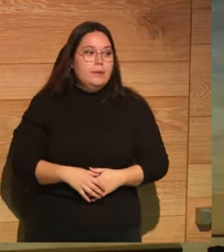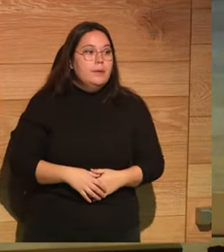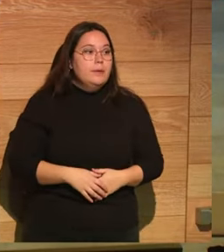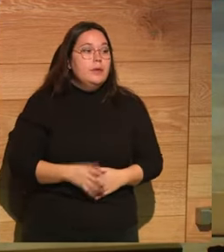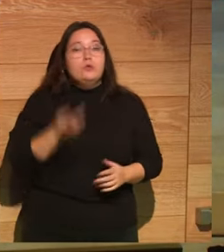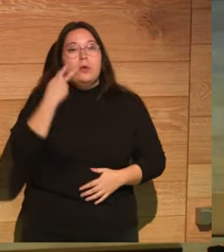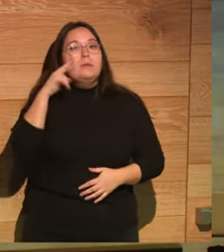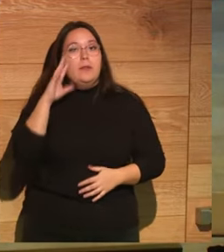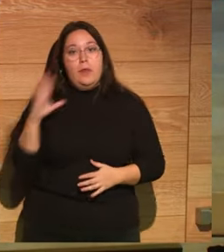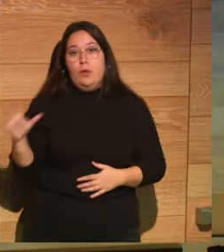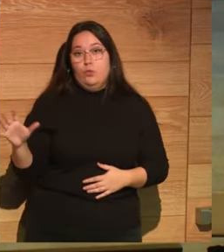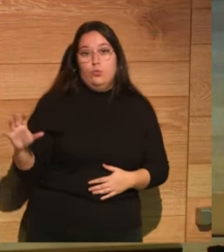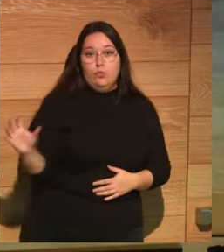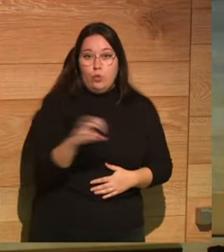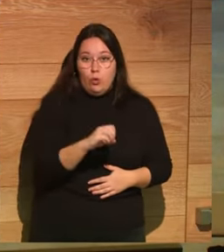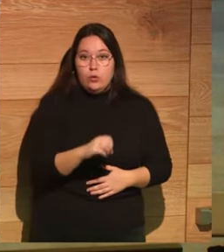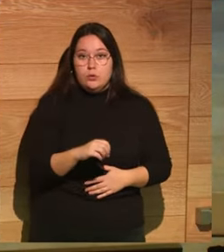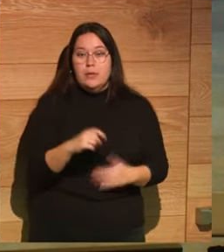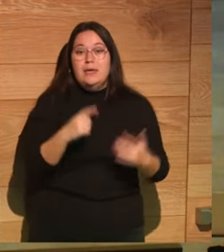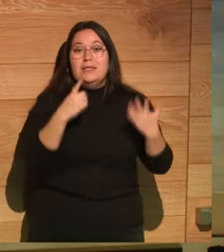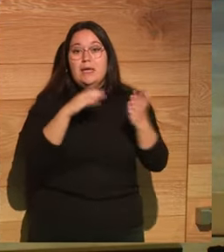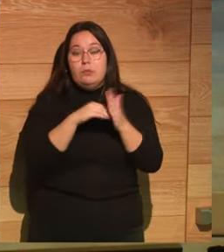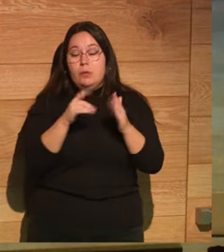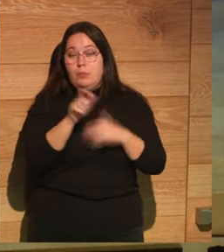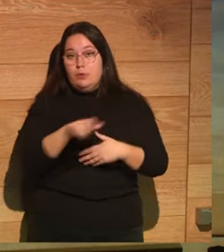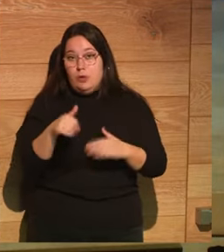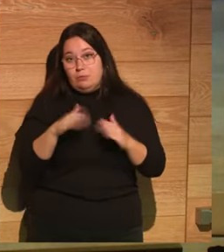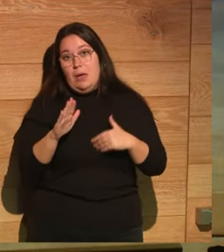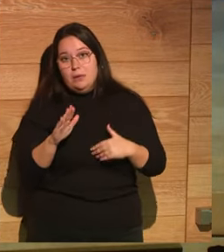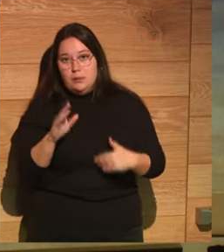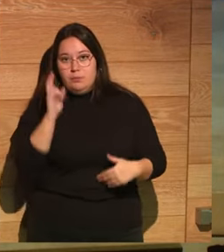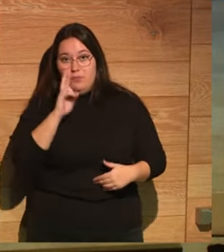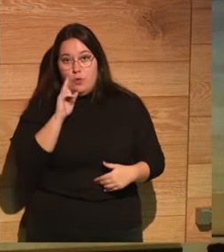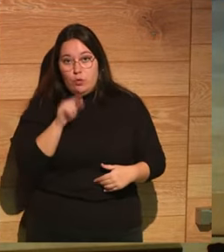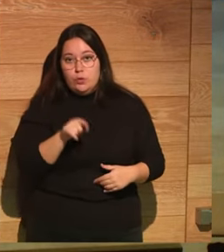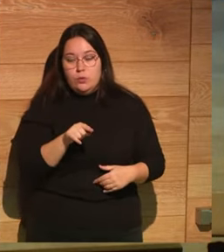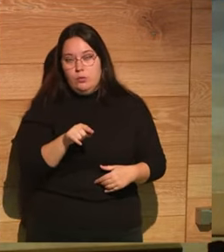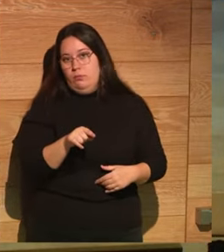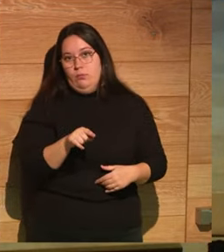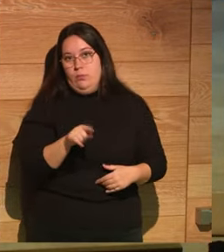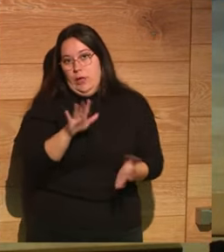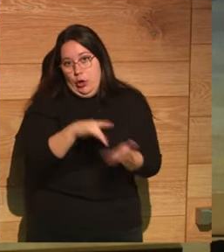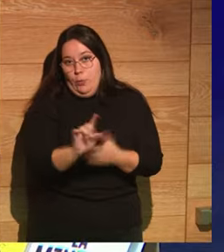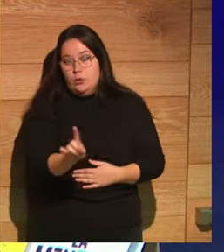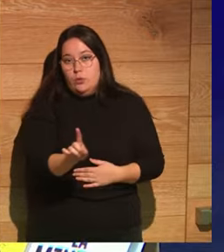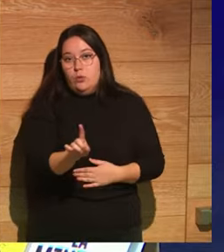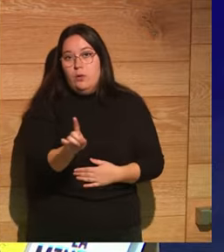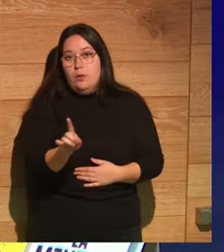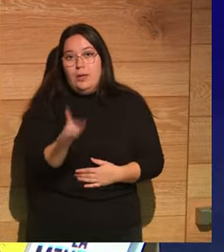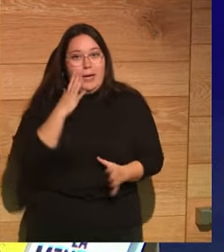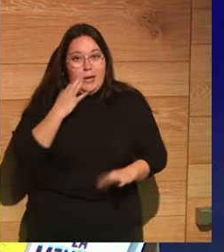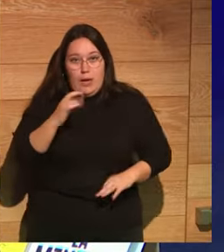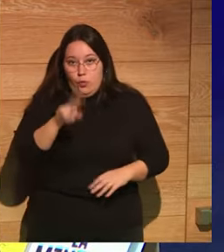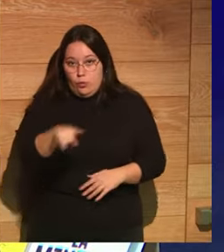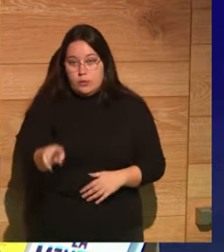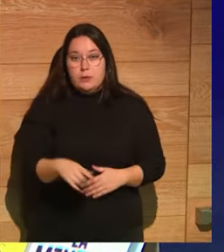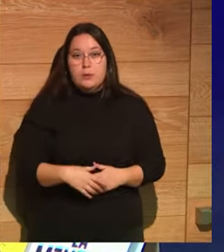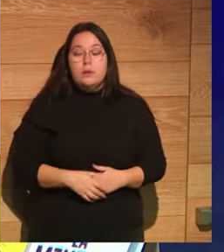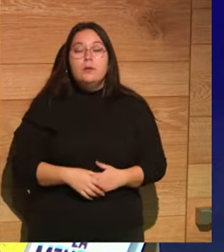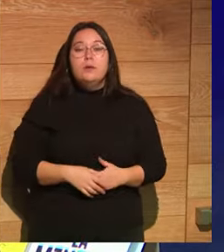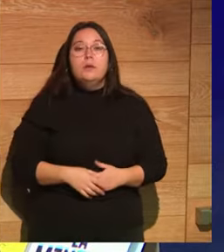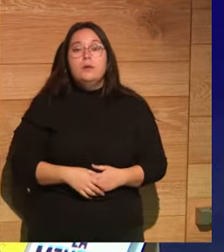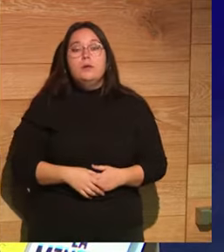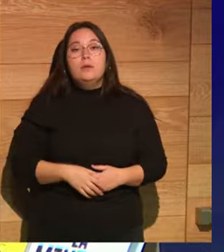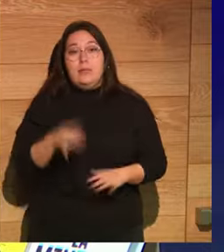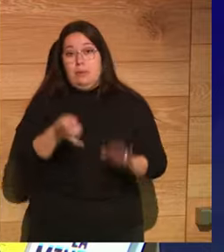experiencia de todas más de 6.000 personas allí viendo aquello que no pasó y que no existió de ninguna manera y